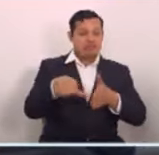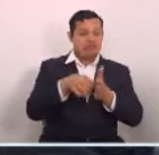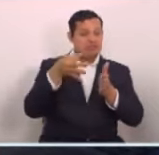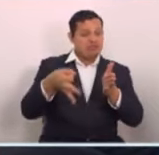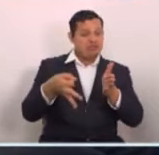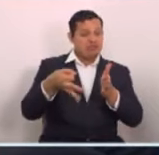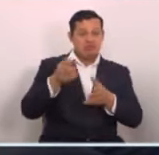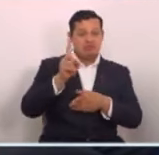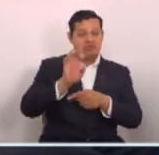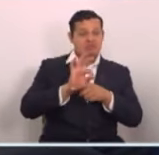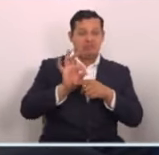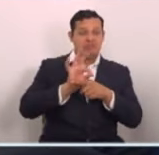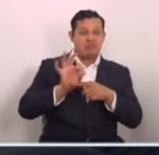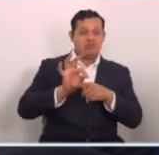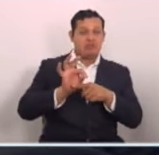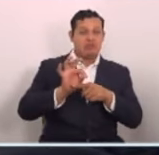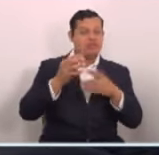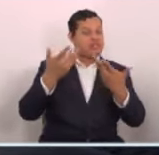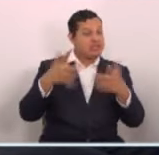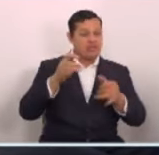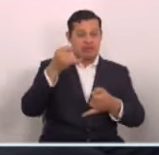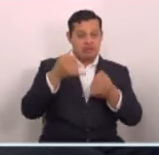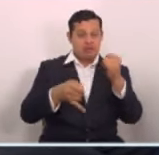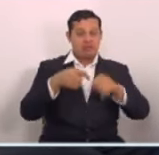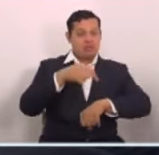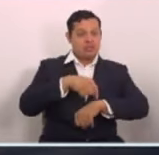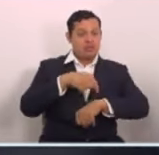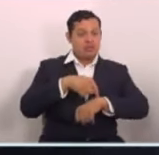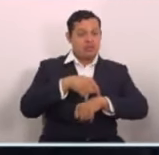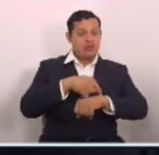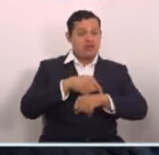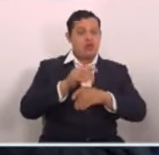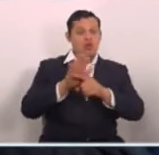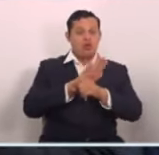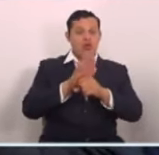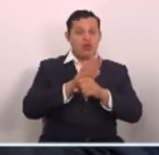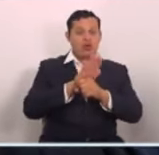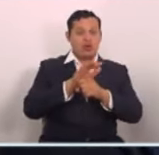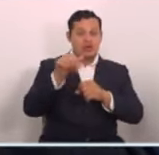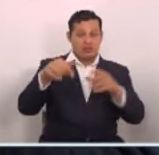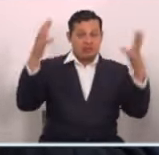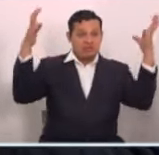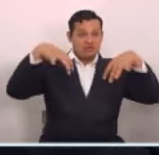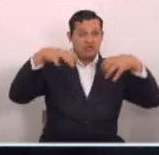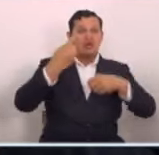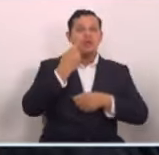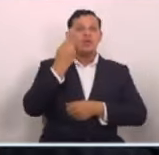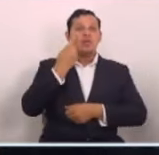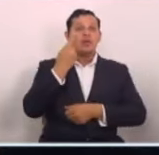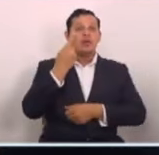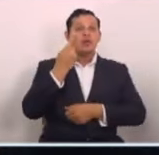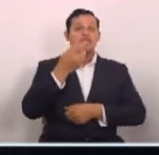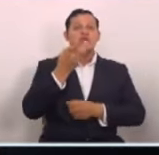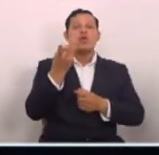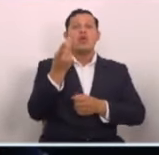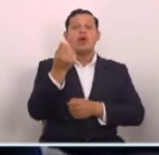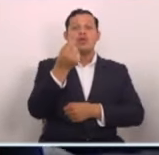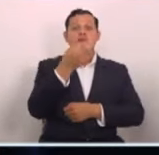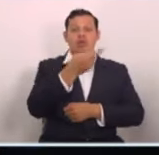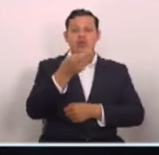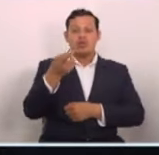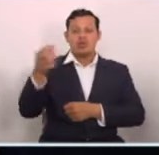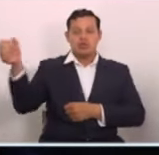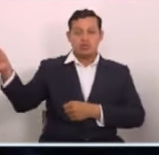inoperante. Ya pasaron los tiempos en la que ocupaban estas lluvias para ver cuántos recursos le iban a